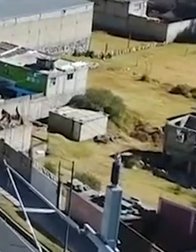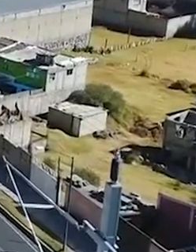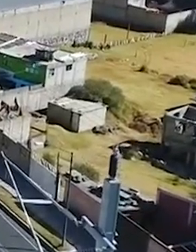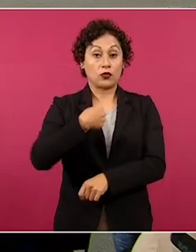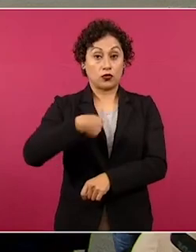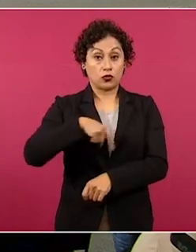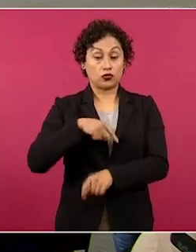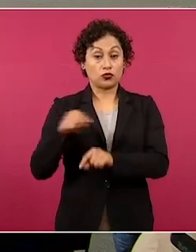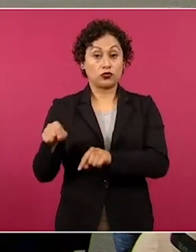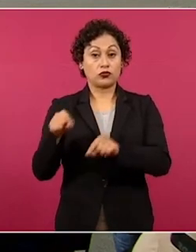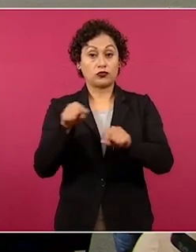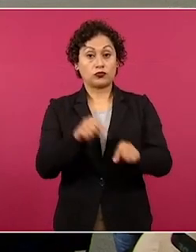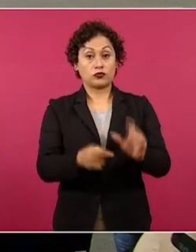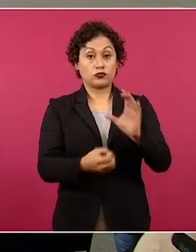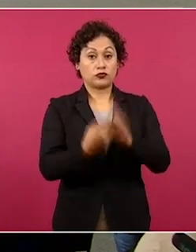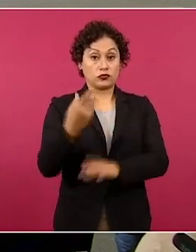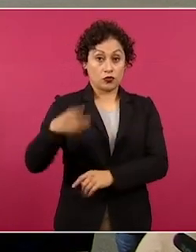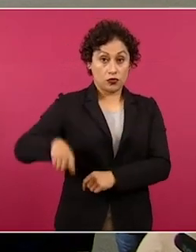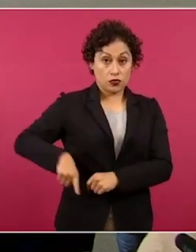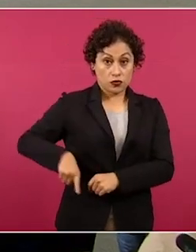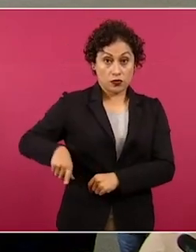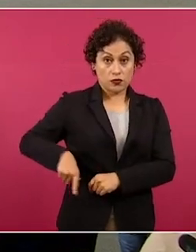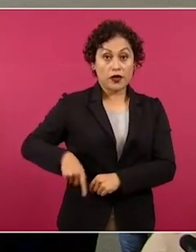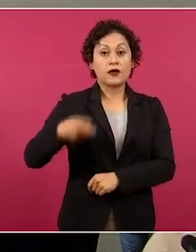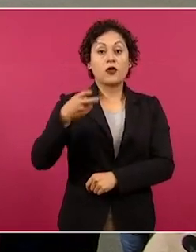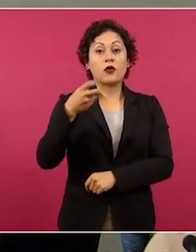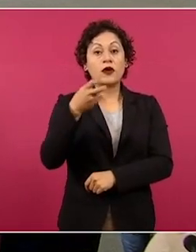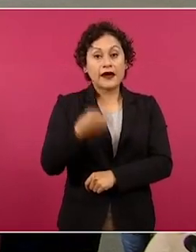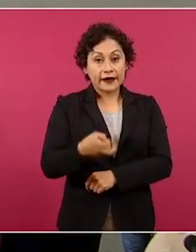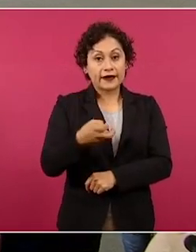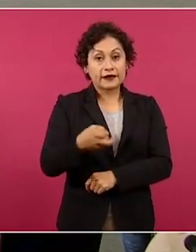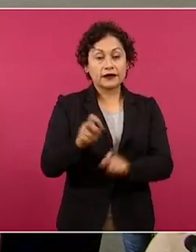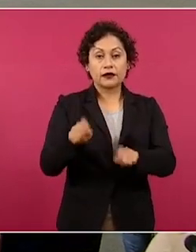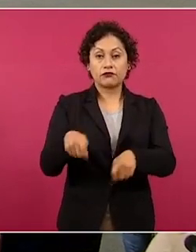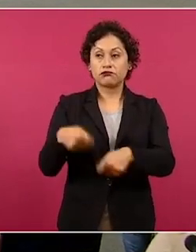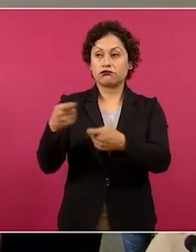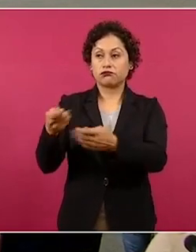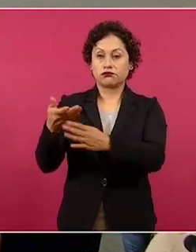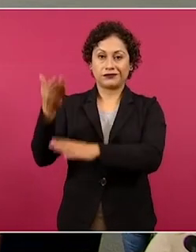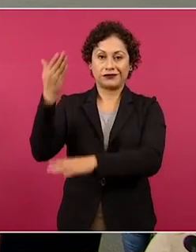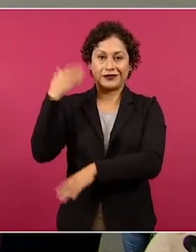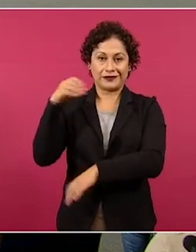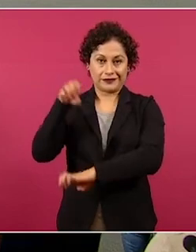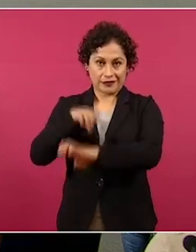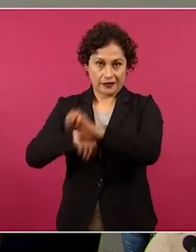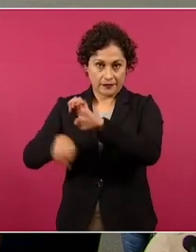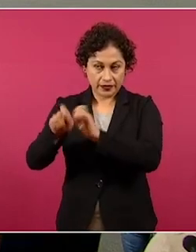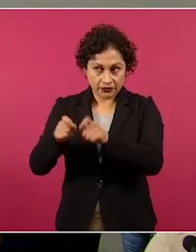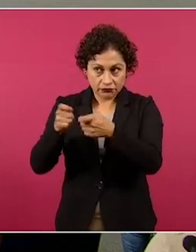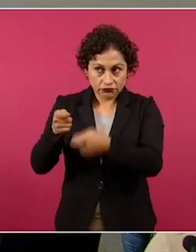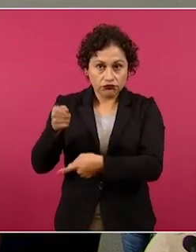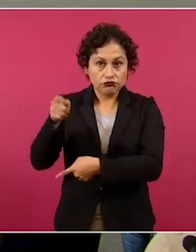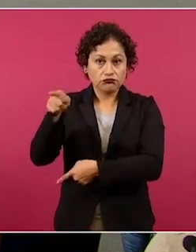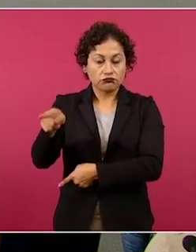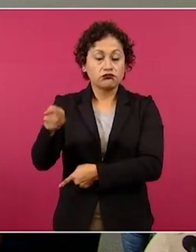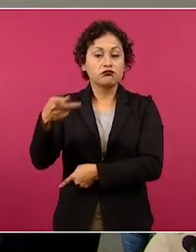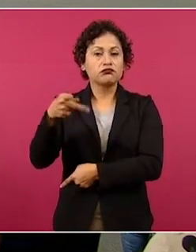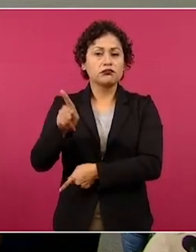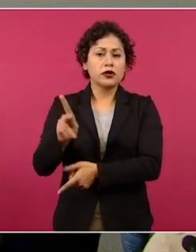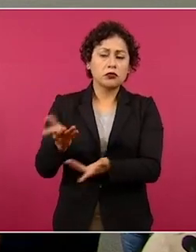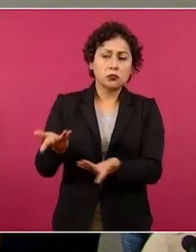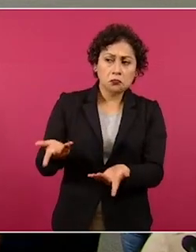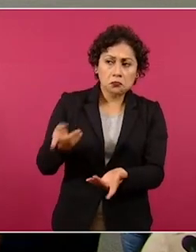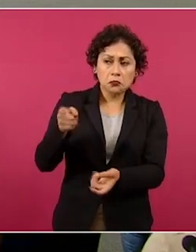Esta parte de la obra estaba encargada a una empresa. Sin embargo, por diversas razones esta empresa